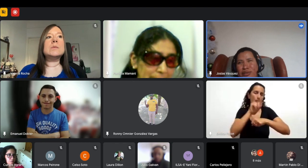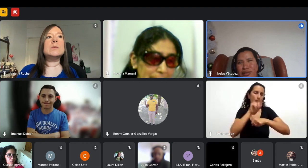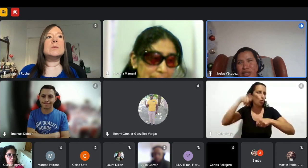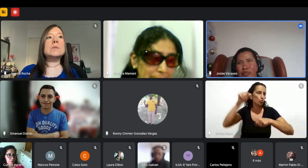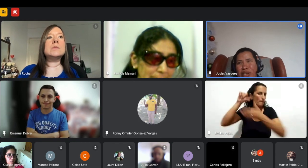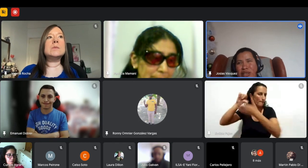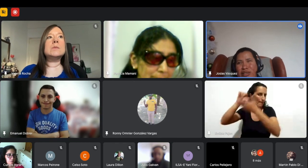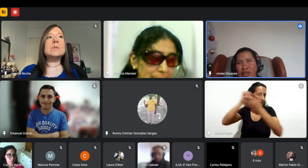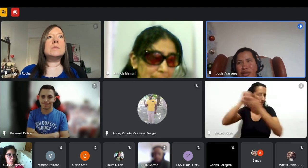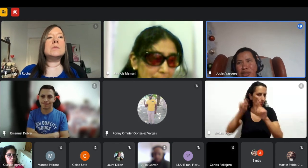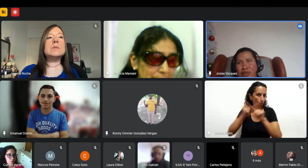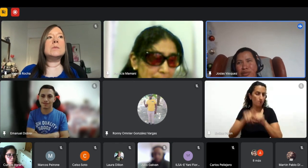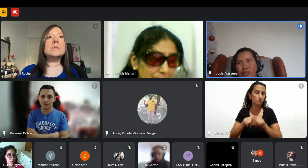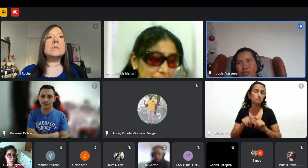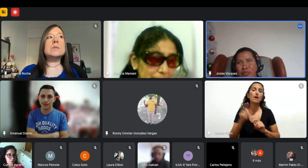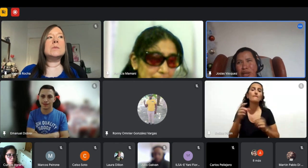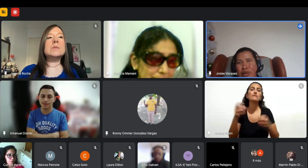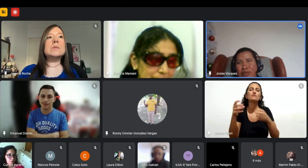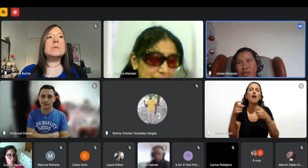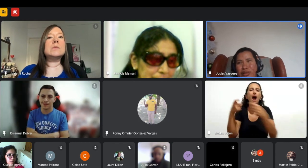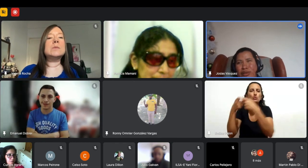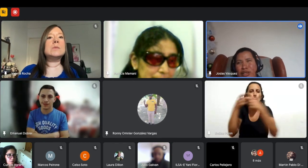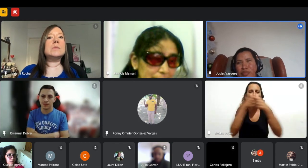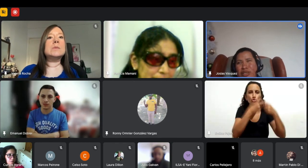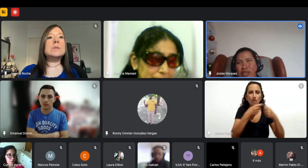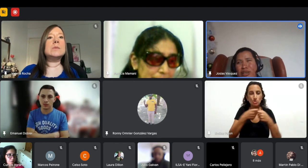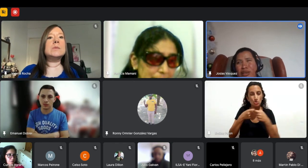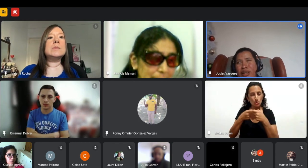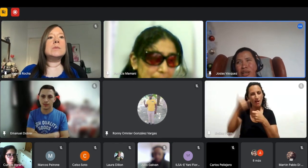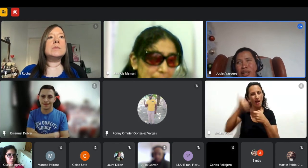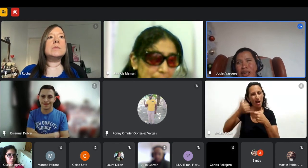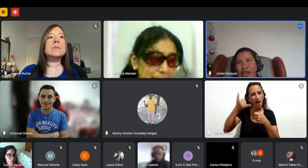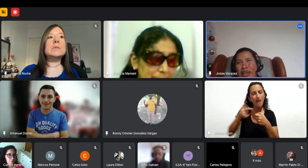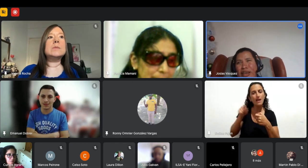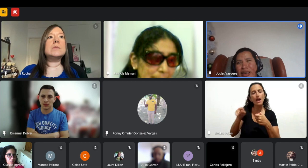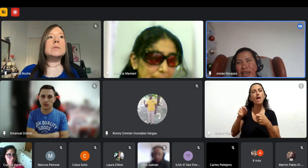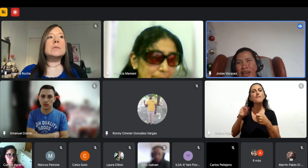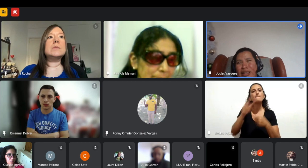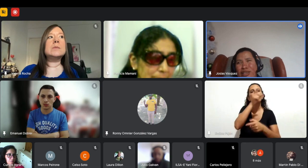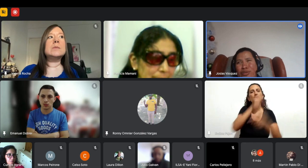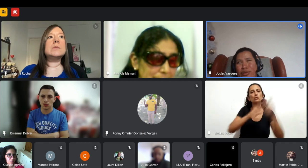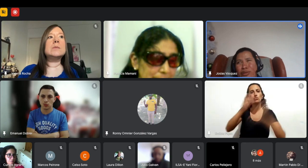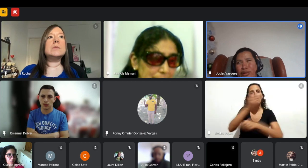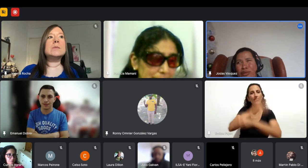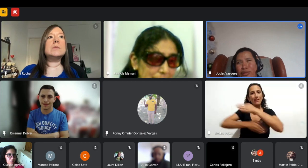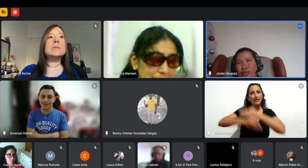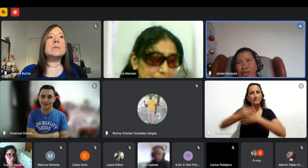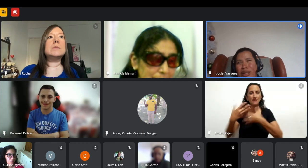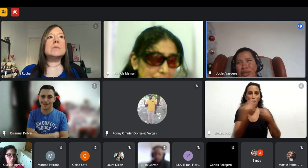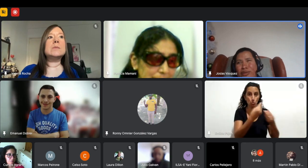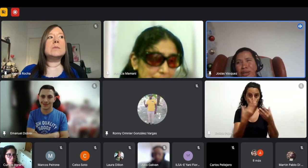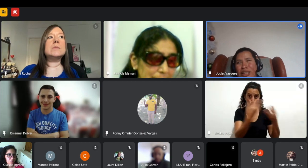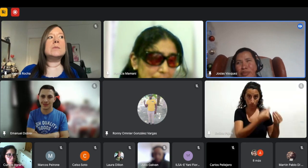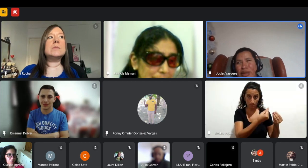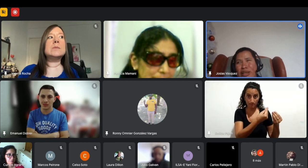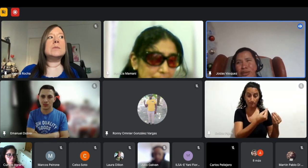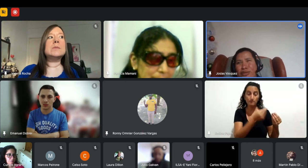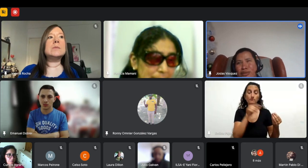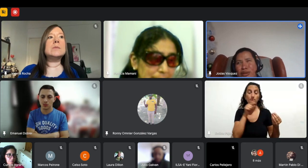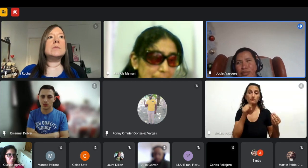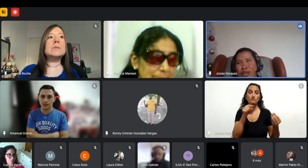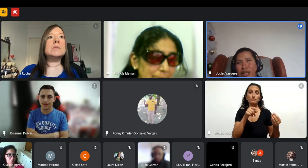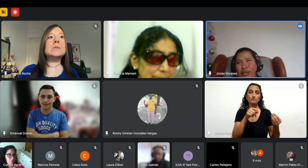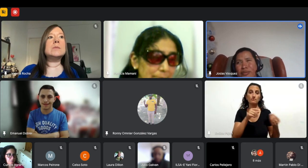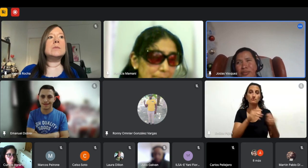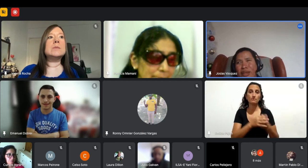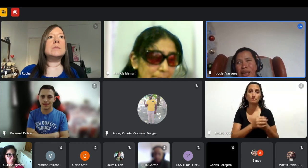organizaciones que prestan servicios para personas con discapacidad que han hecho un daño en el tema de